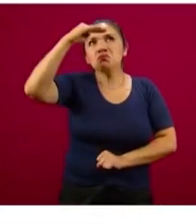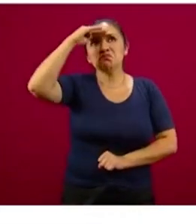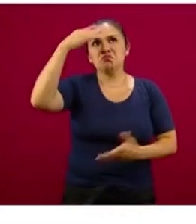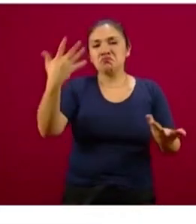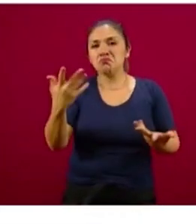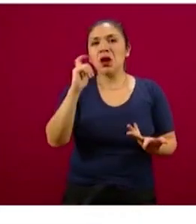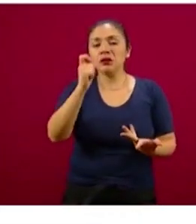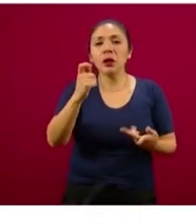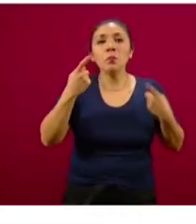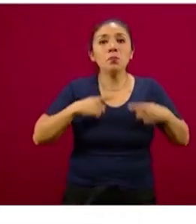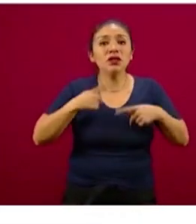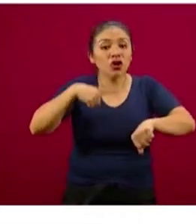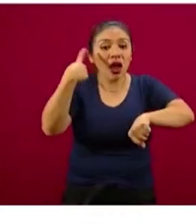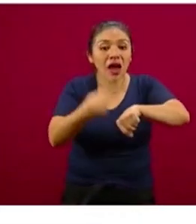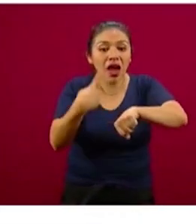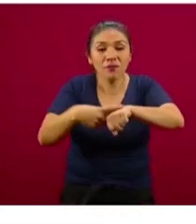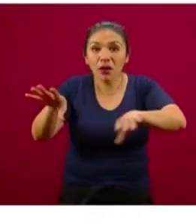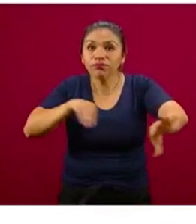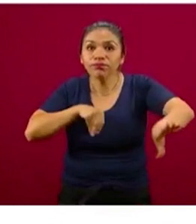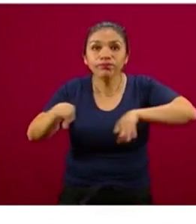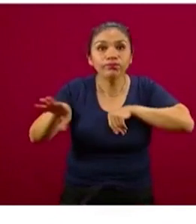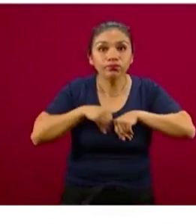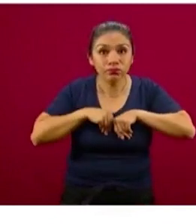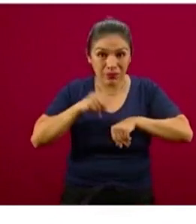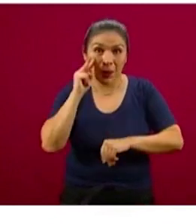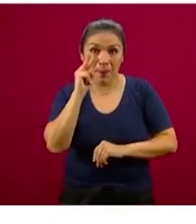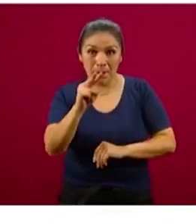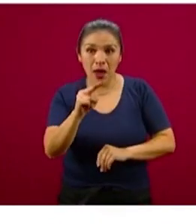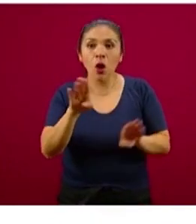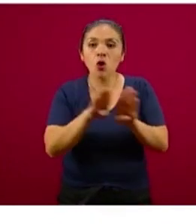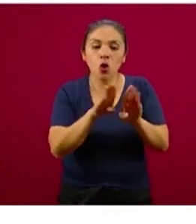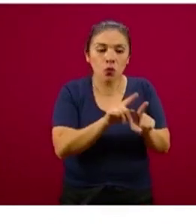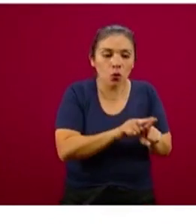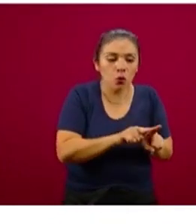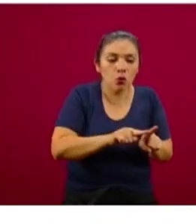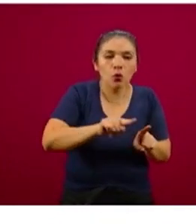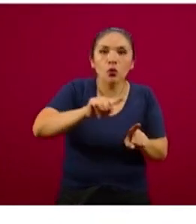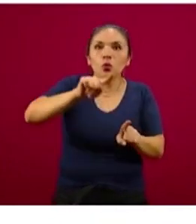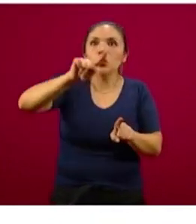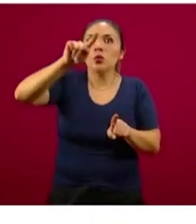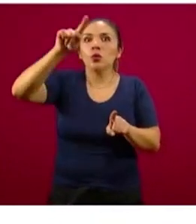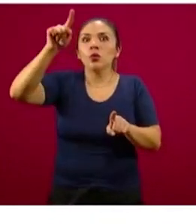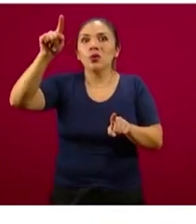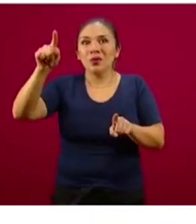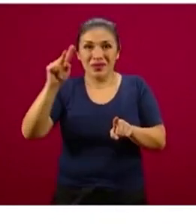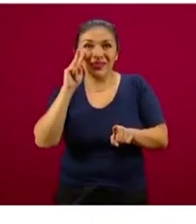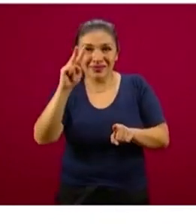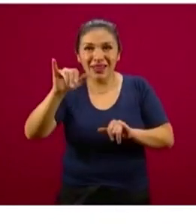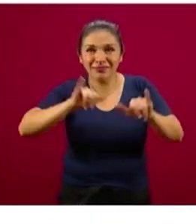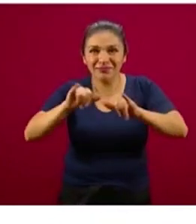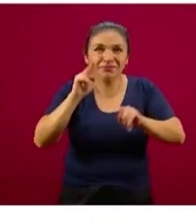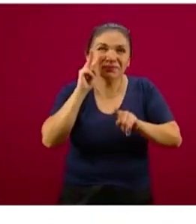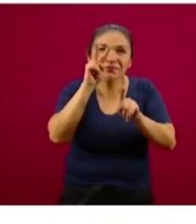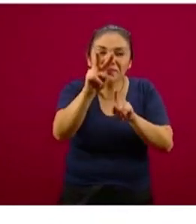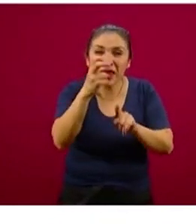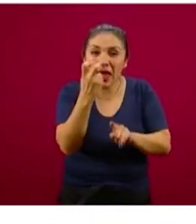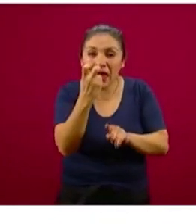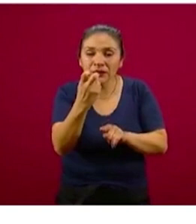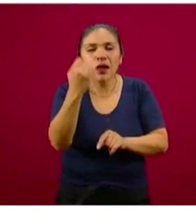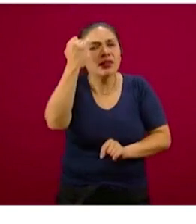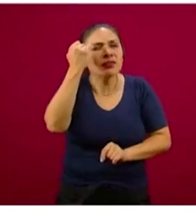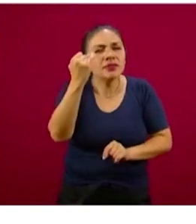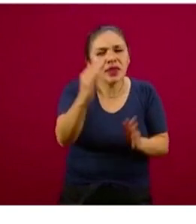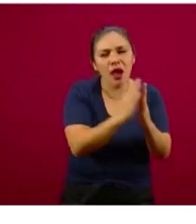son casos de enfermedad y se muestran por la altura que se ve en el gráfico a lo largo del